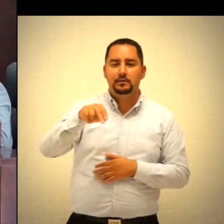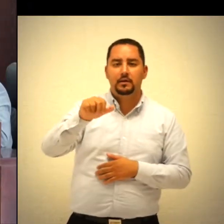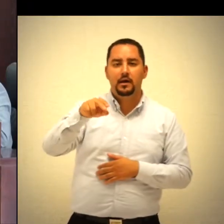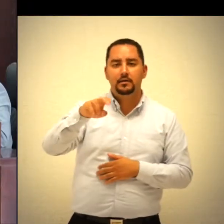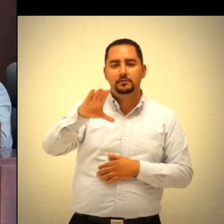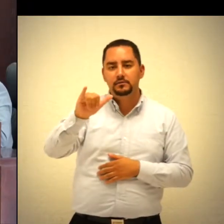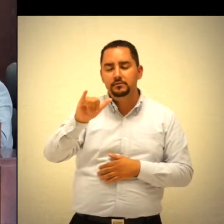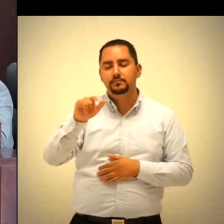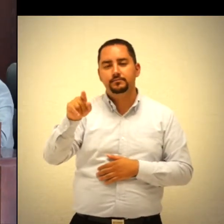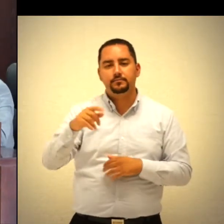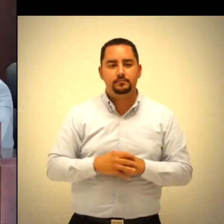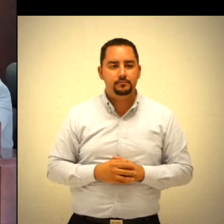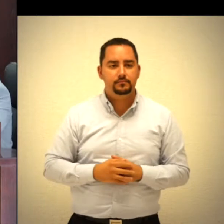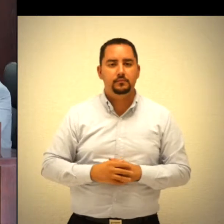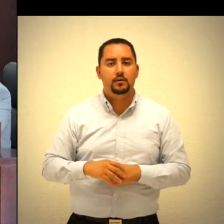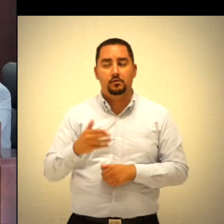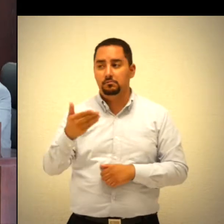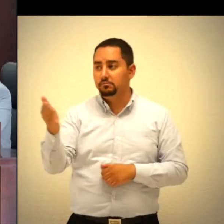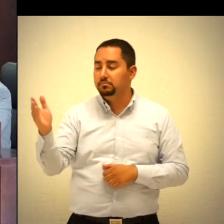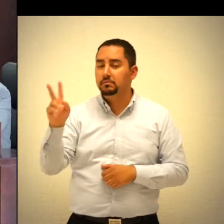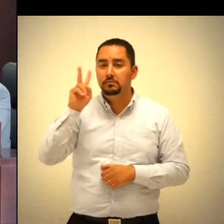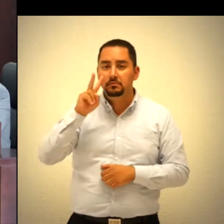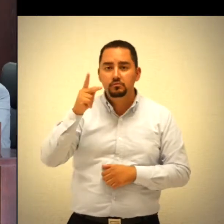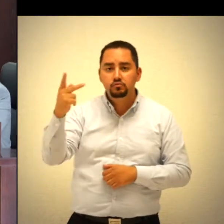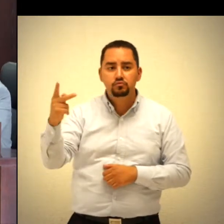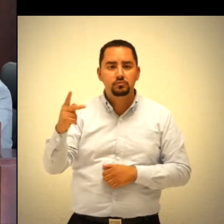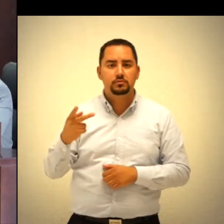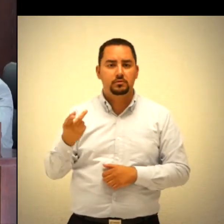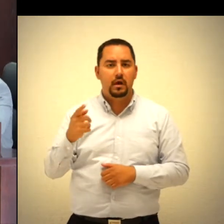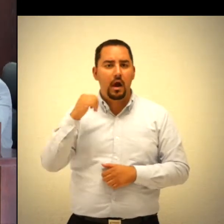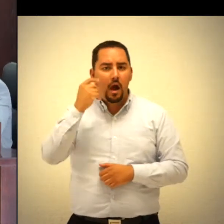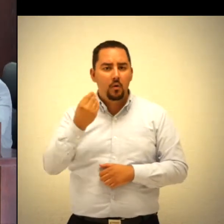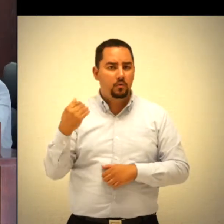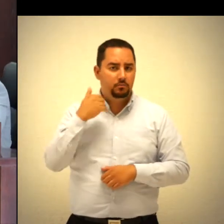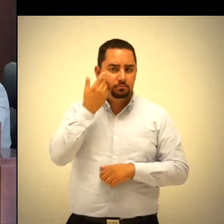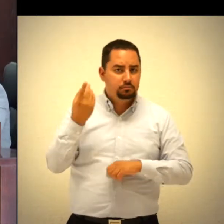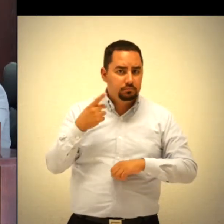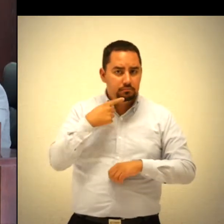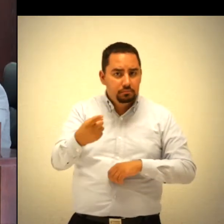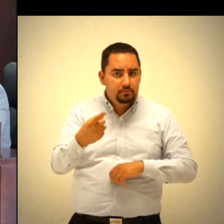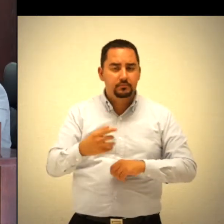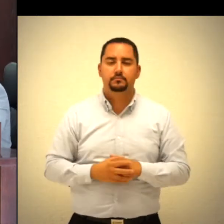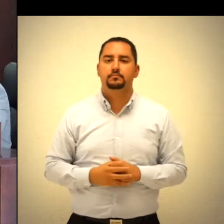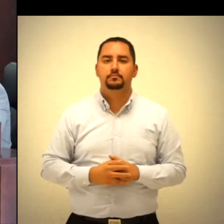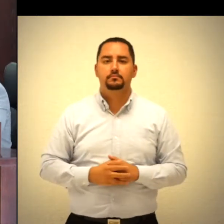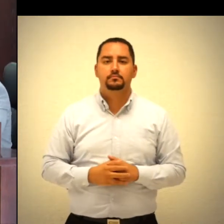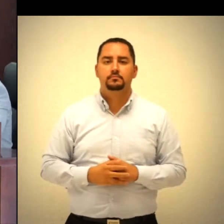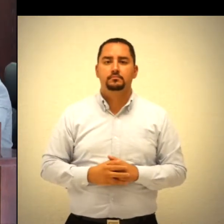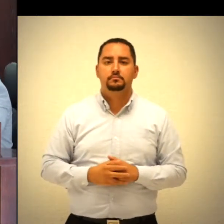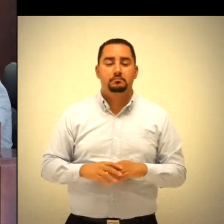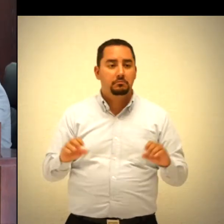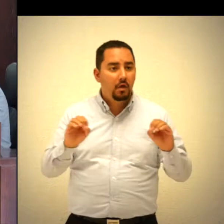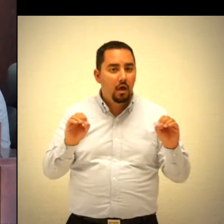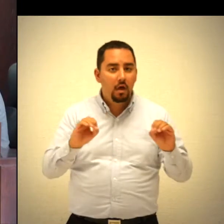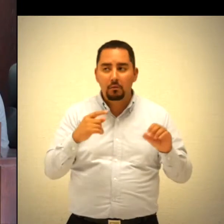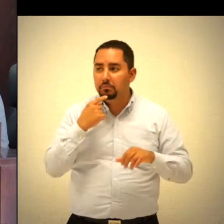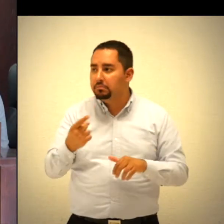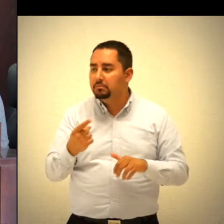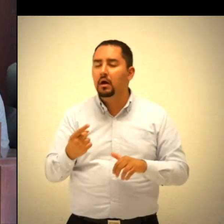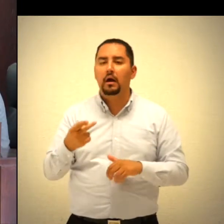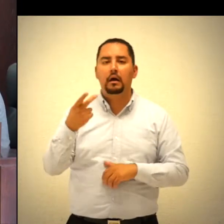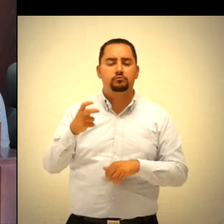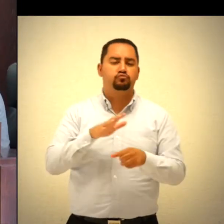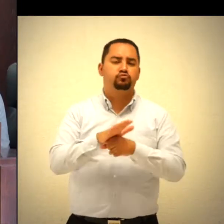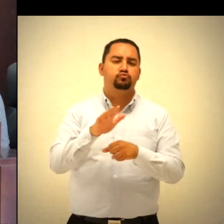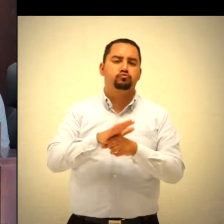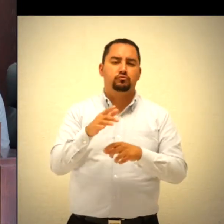Flores Bernés. Magistrados, a su consideración el proyecto de cuentas, si hay alguna intervención. No habiendo intervenciones, se considera